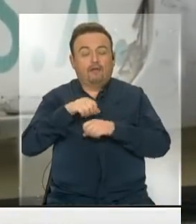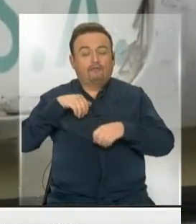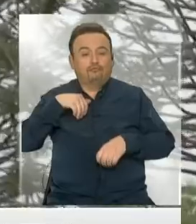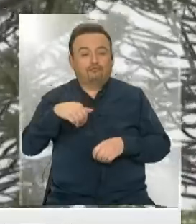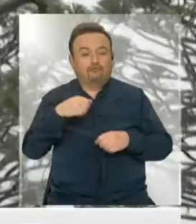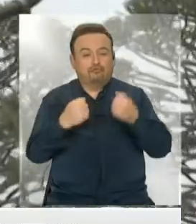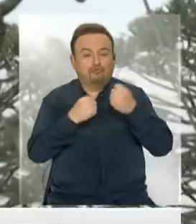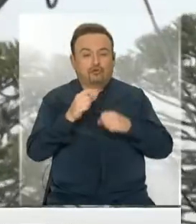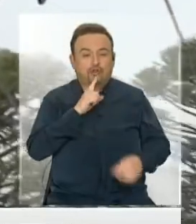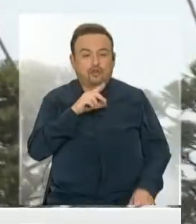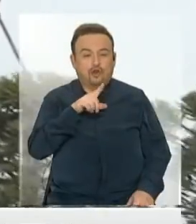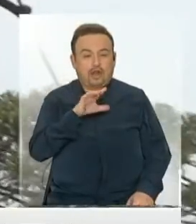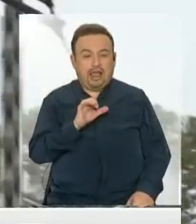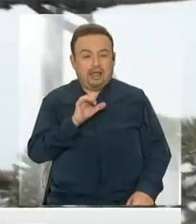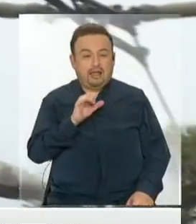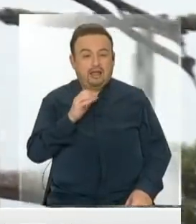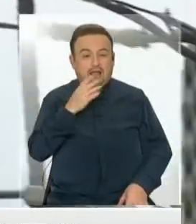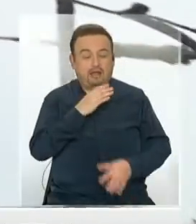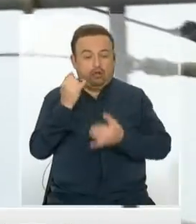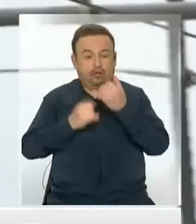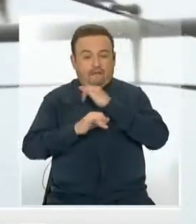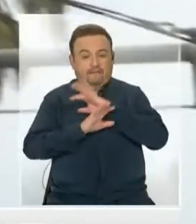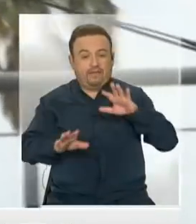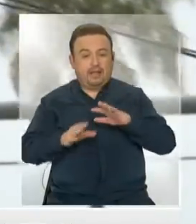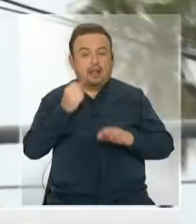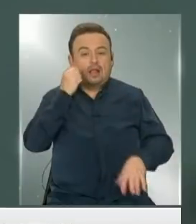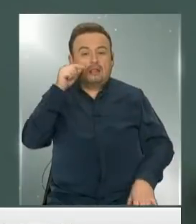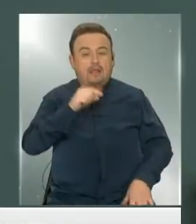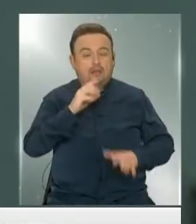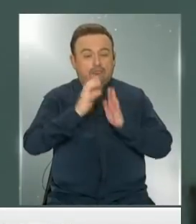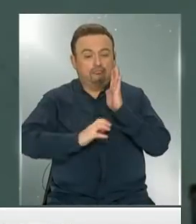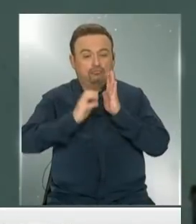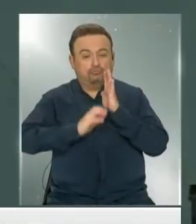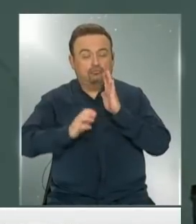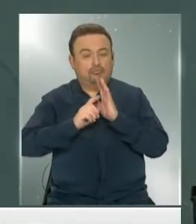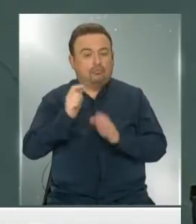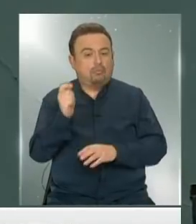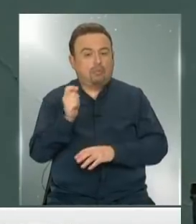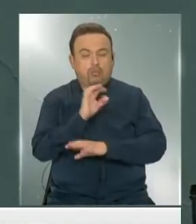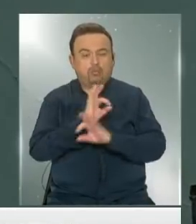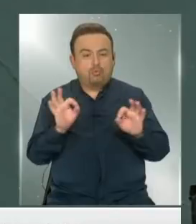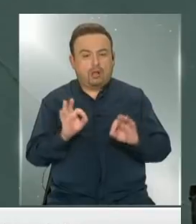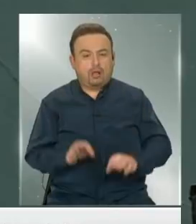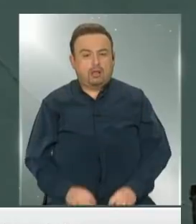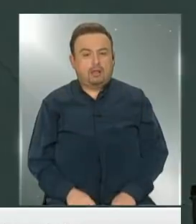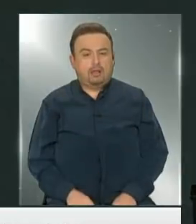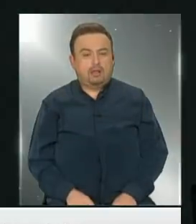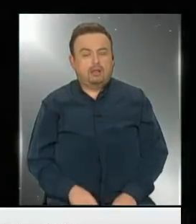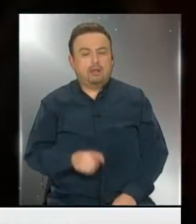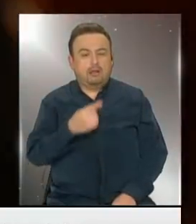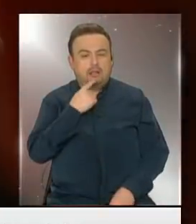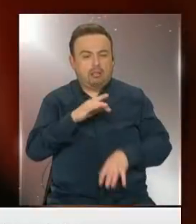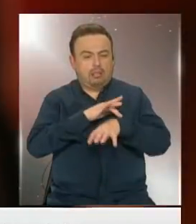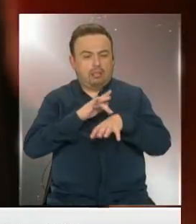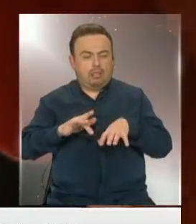Valparaíso. Cuando terminó su contrato, se dio cuenta de que sus cotizaciones no fueron pagadas, relata.